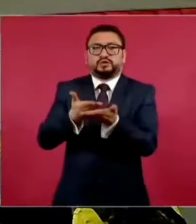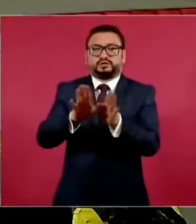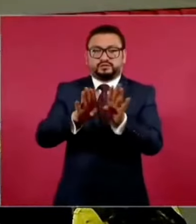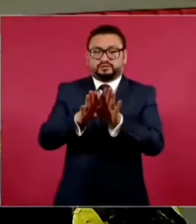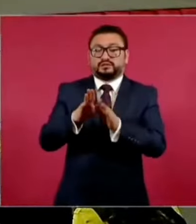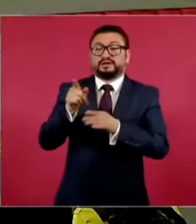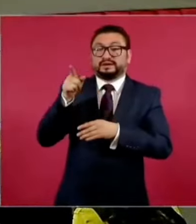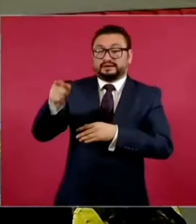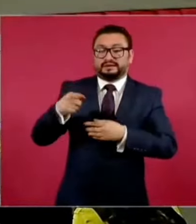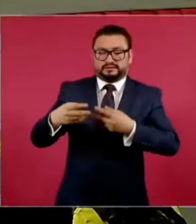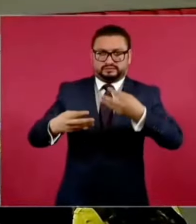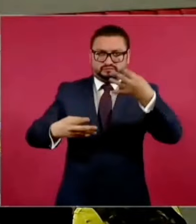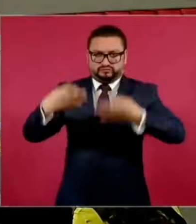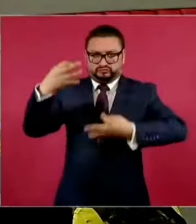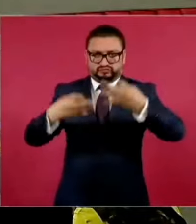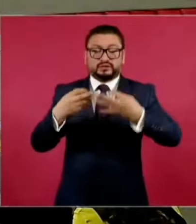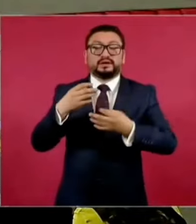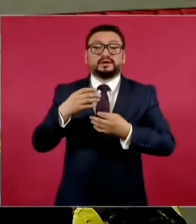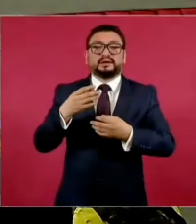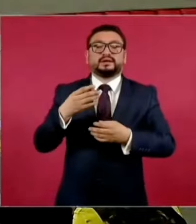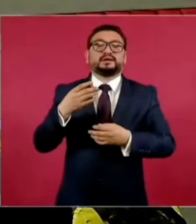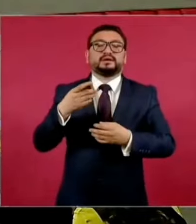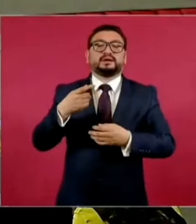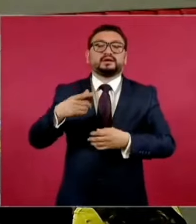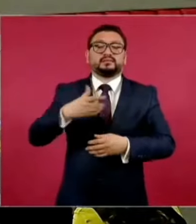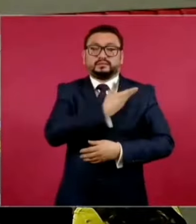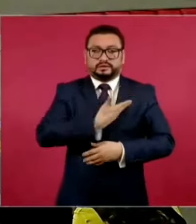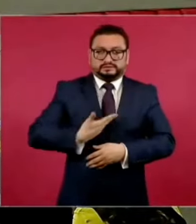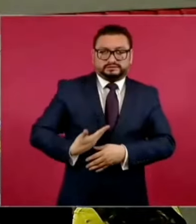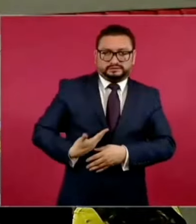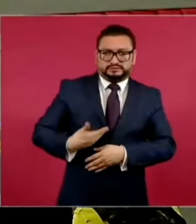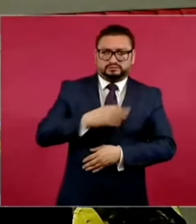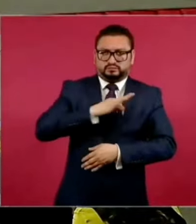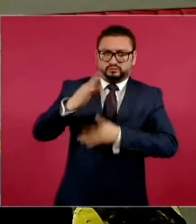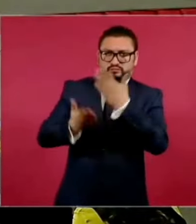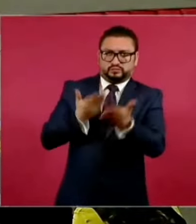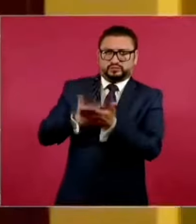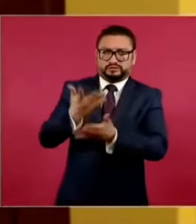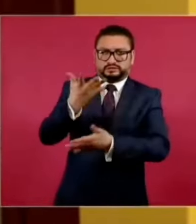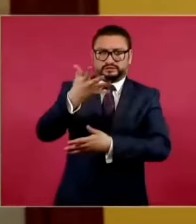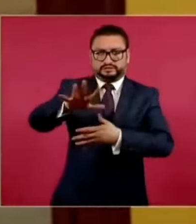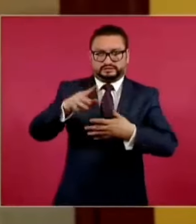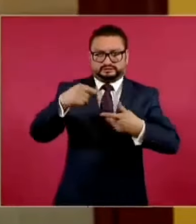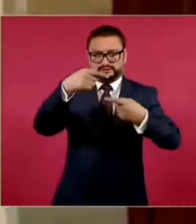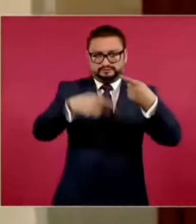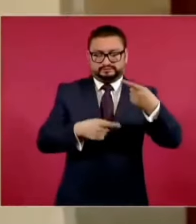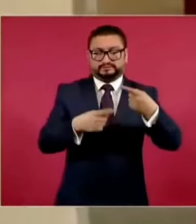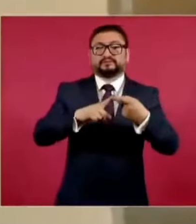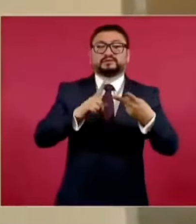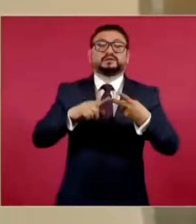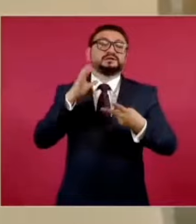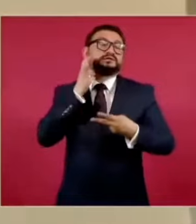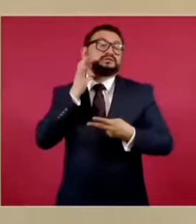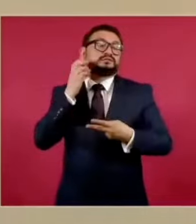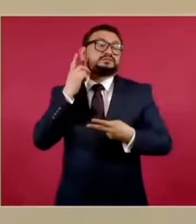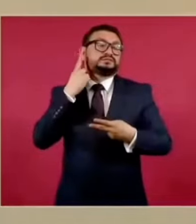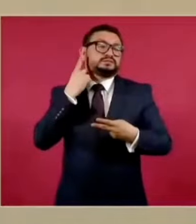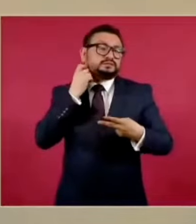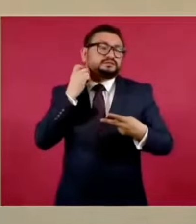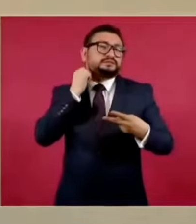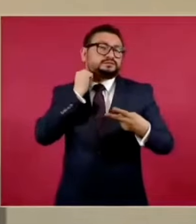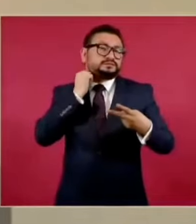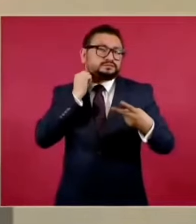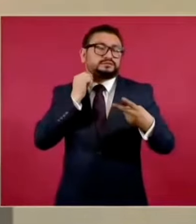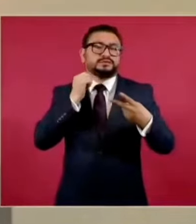Ejecutivo va a proponer 10 candidatos, el Poder Legislativo va a proponer